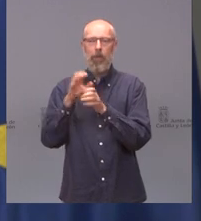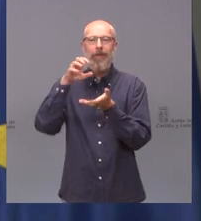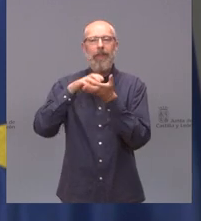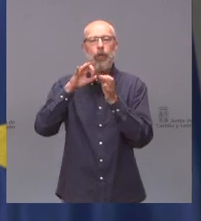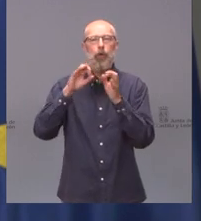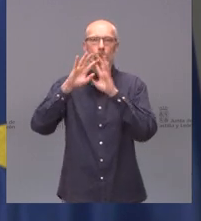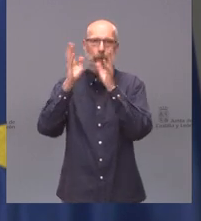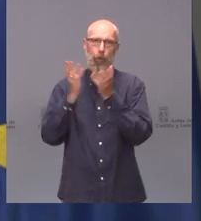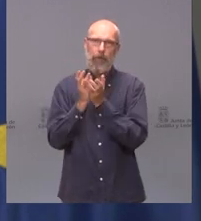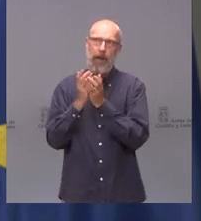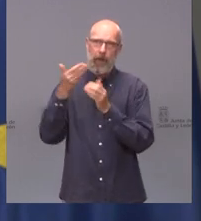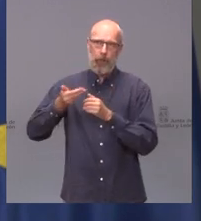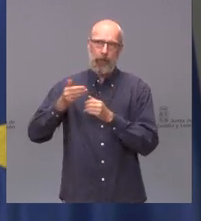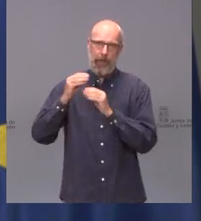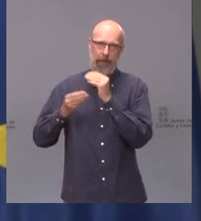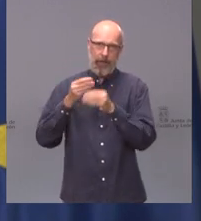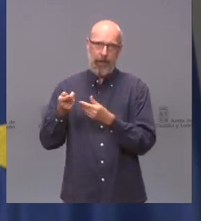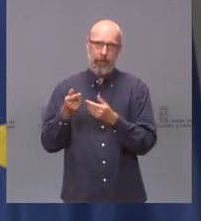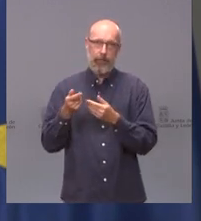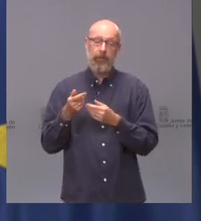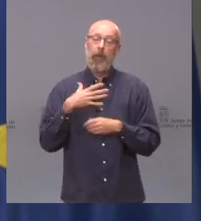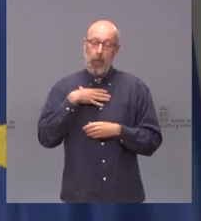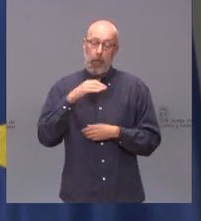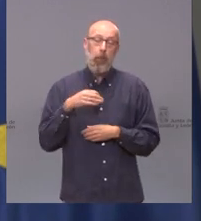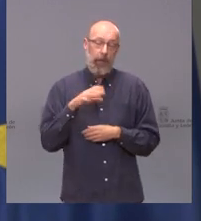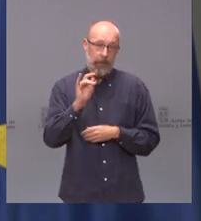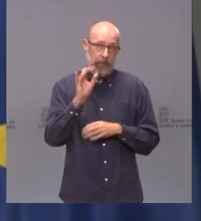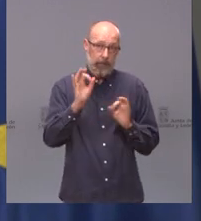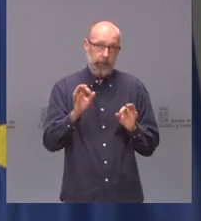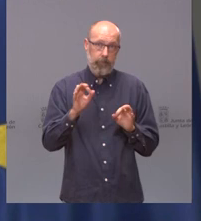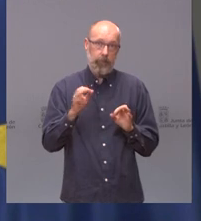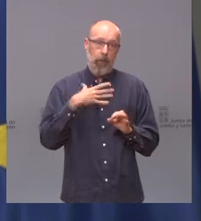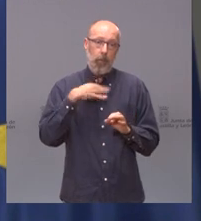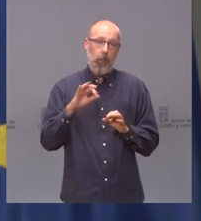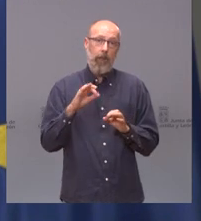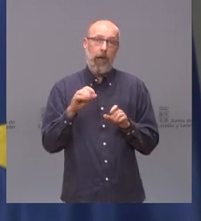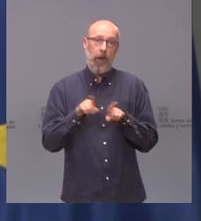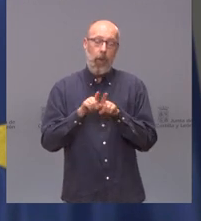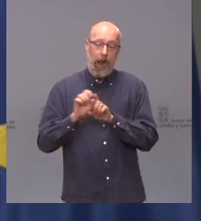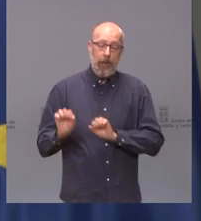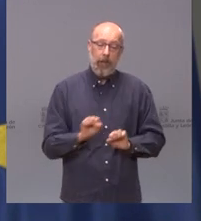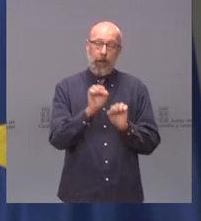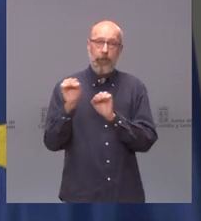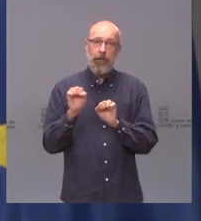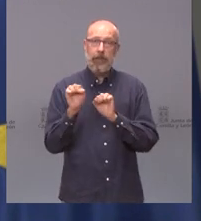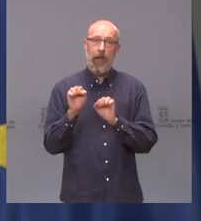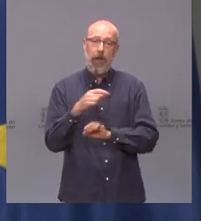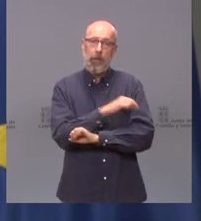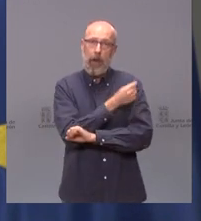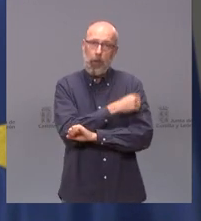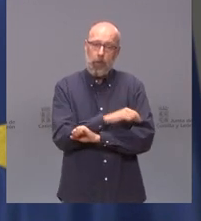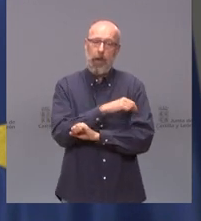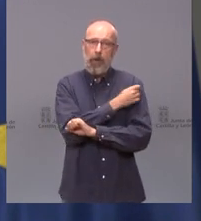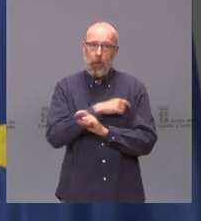Es muy posible que vayamos a ese escenario y que tengamos que ir a un episodio de inmunización hasta que consigamos que este sea